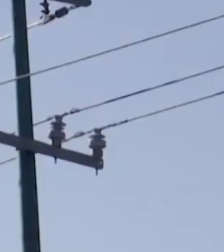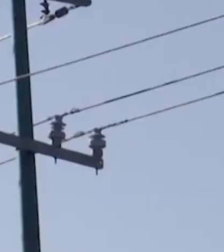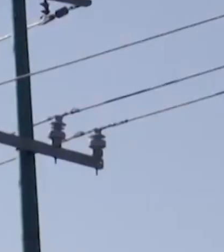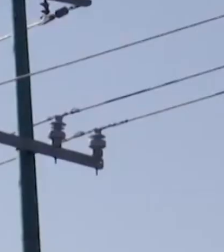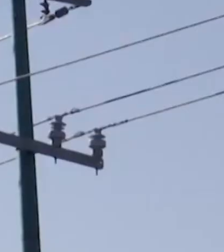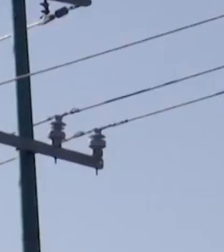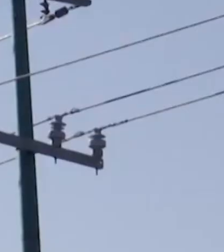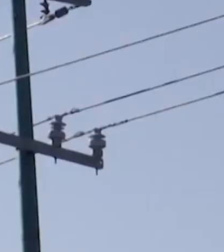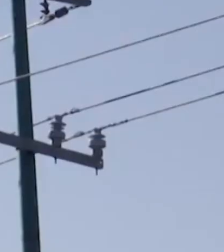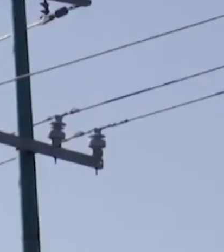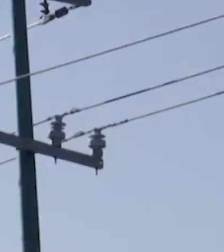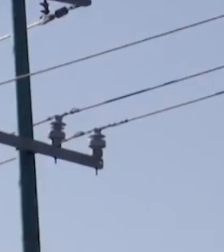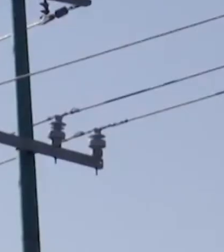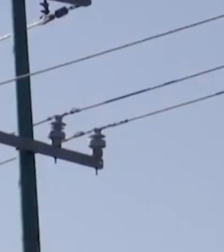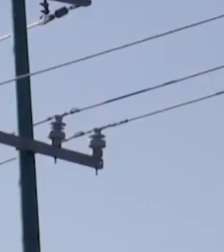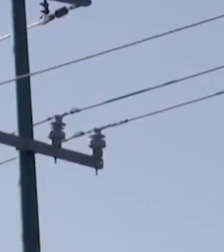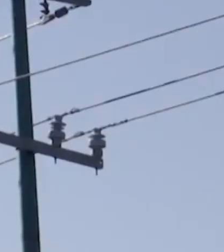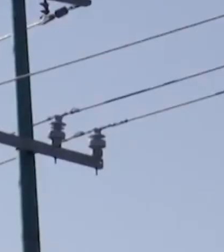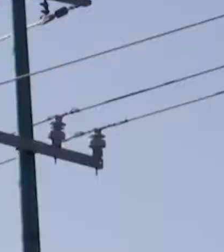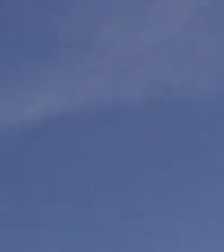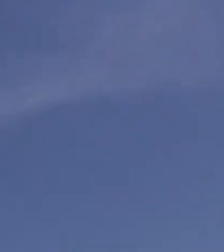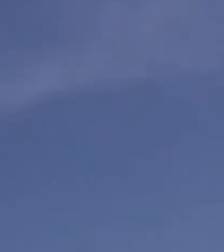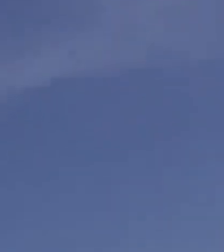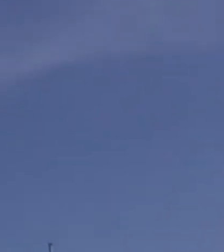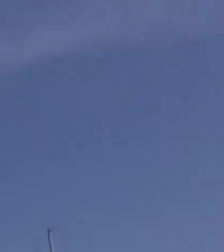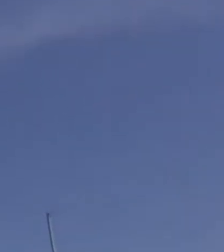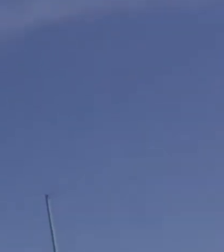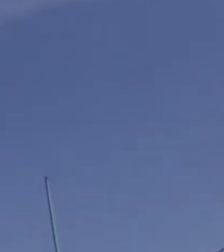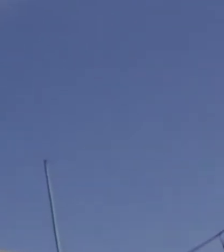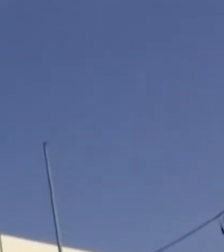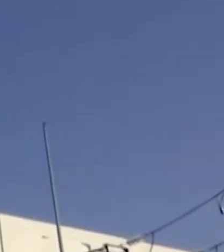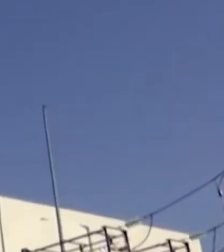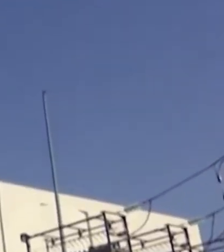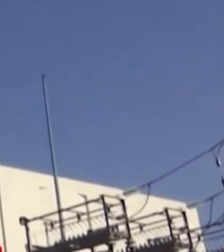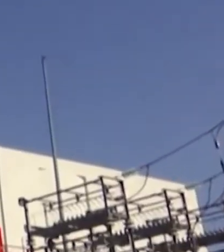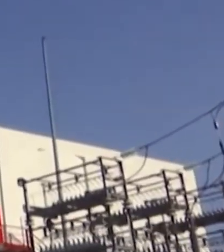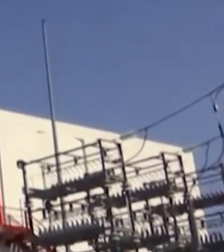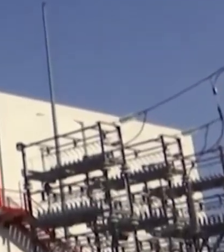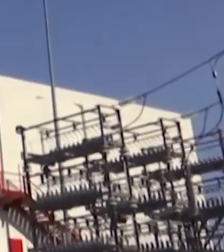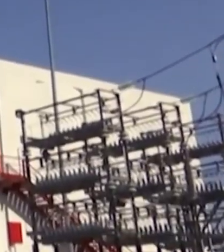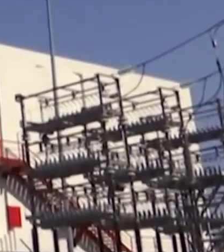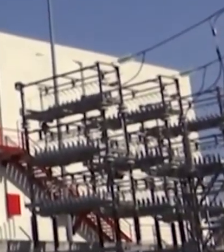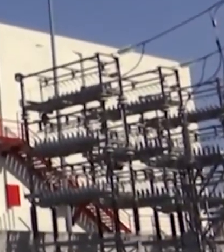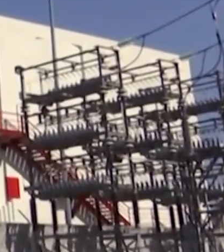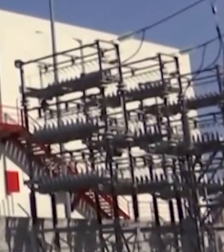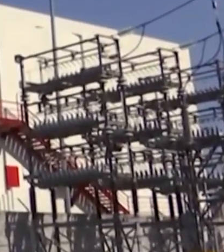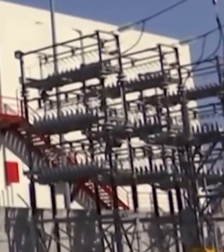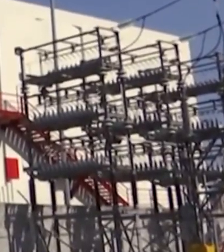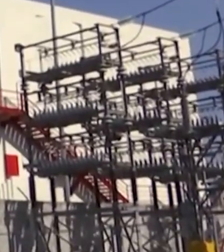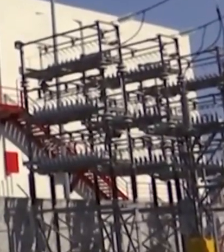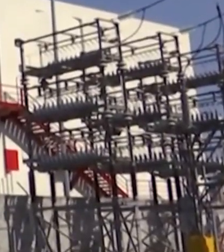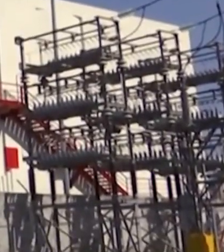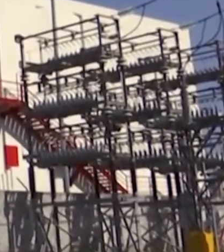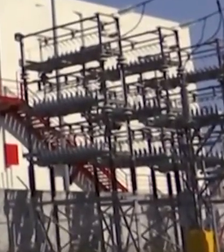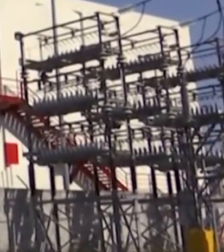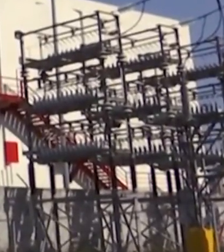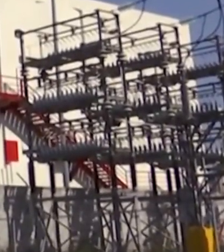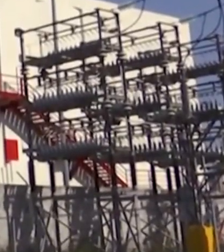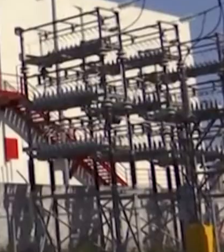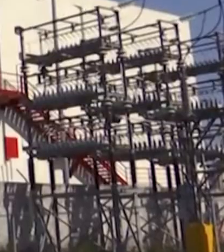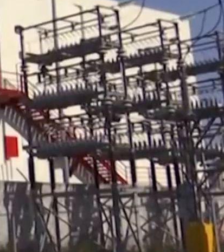o menos costo, vamos a empezar con 14